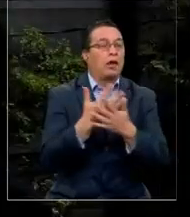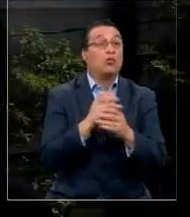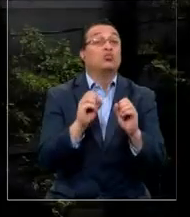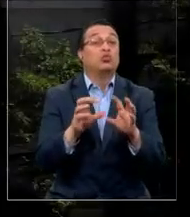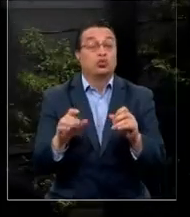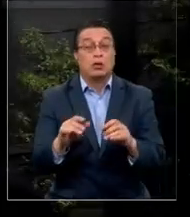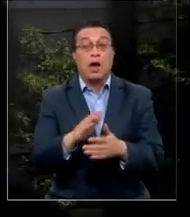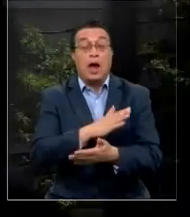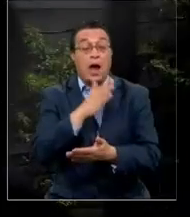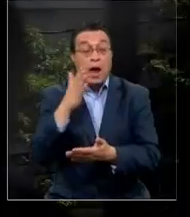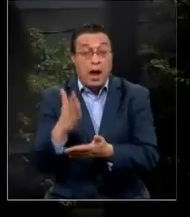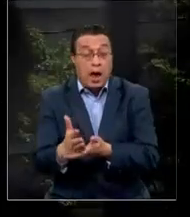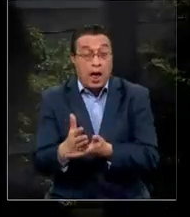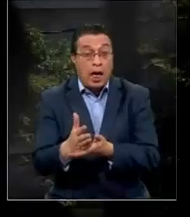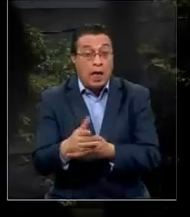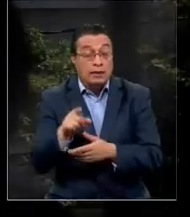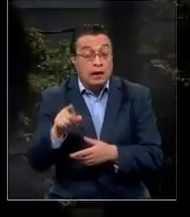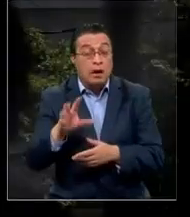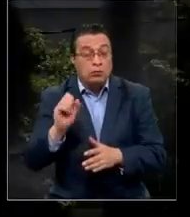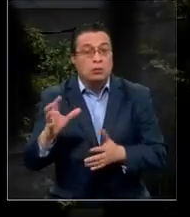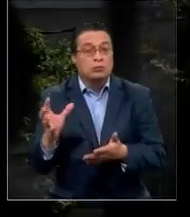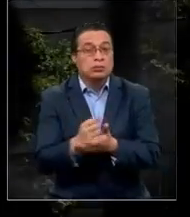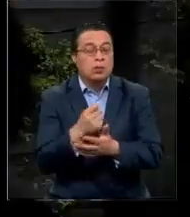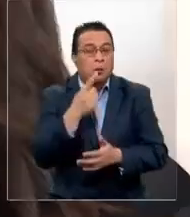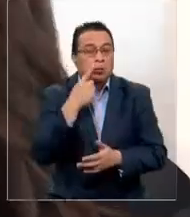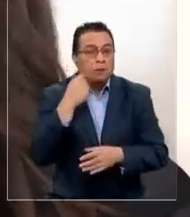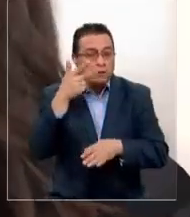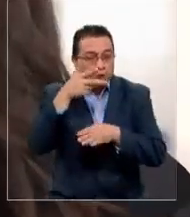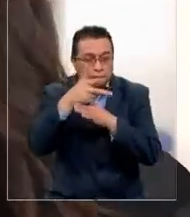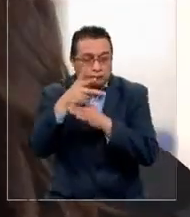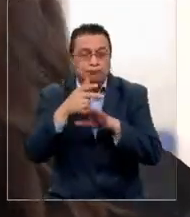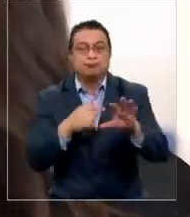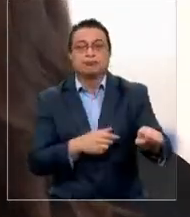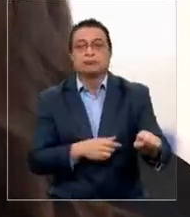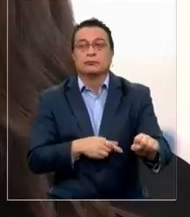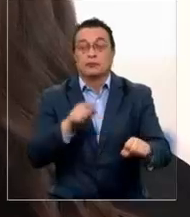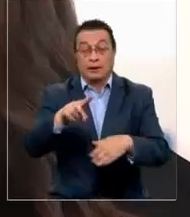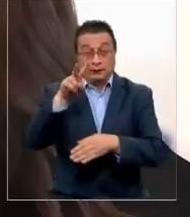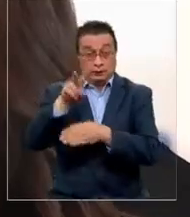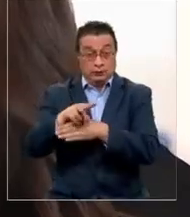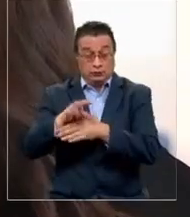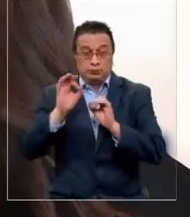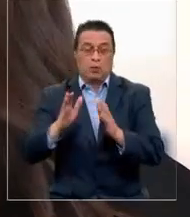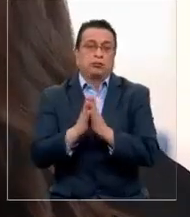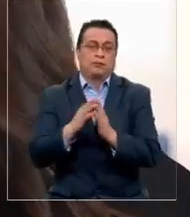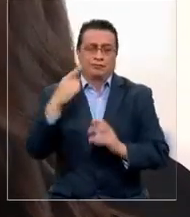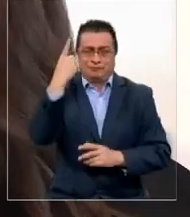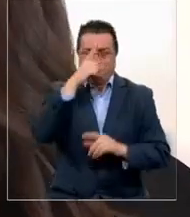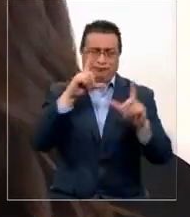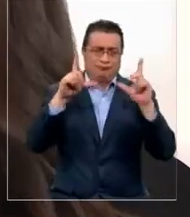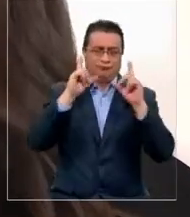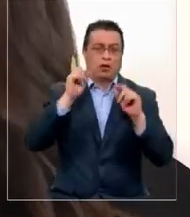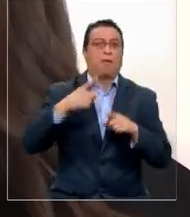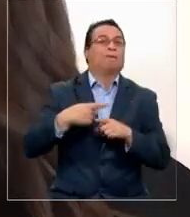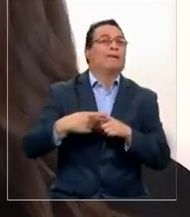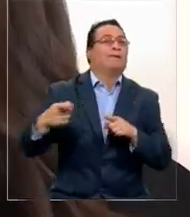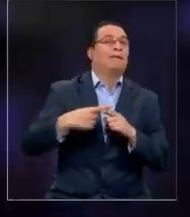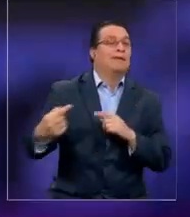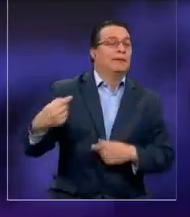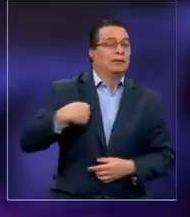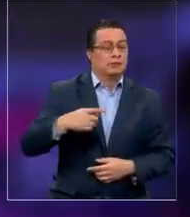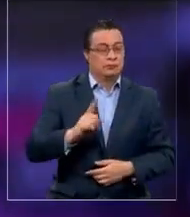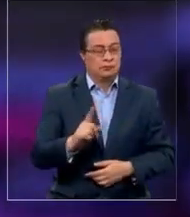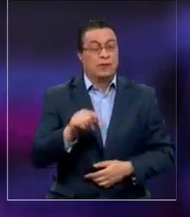Hasta que lograron evidenciar con las cámaras. Este testigo clave, quien nos pide resguardar su rostro por miedo a represalias,